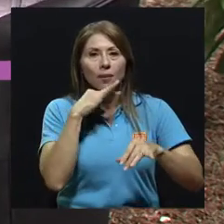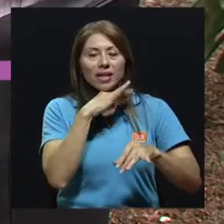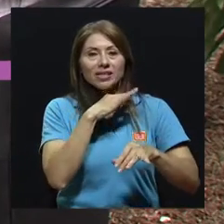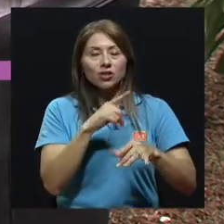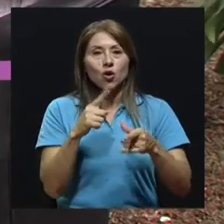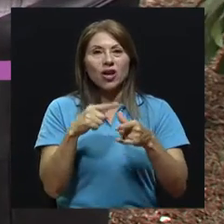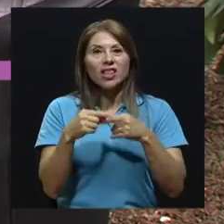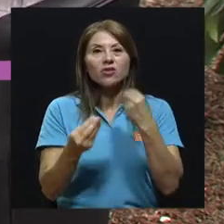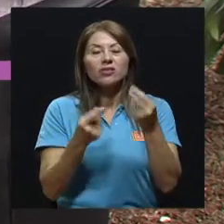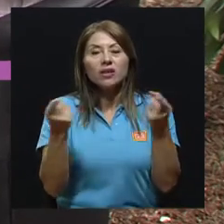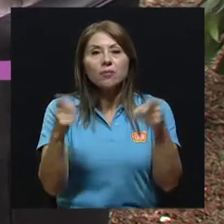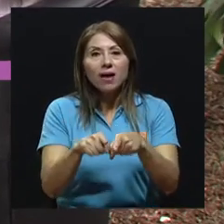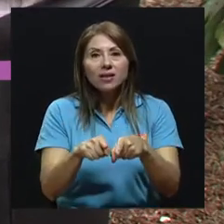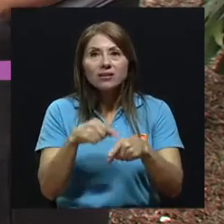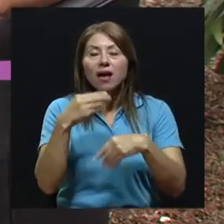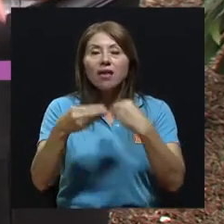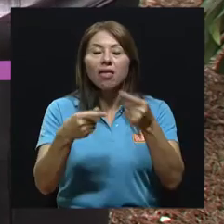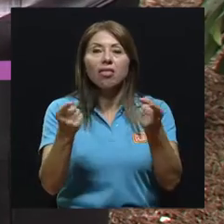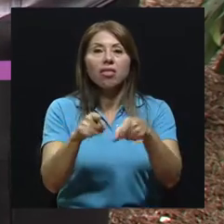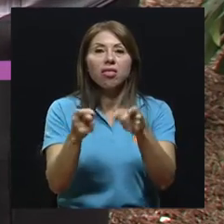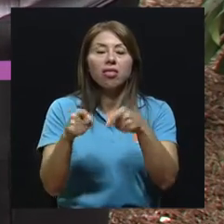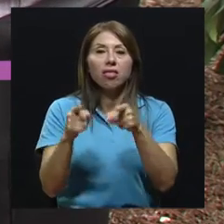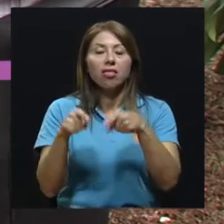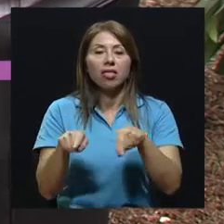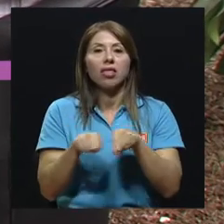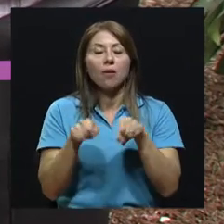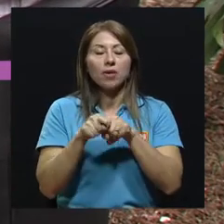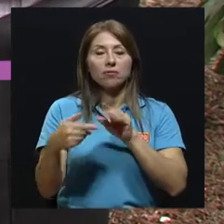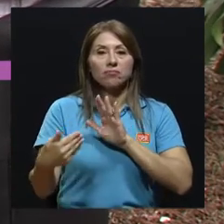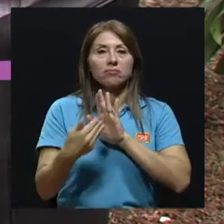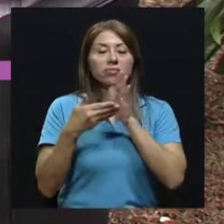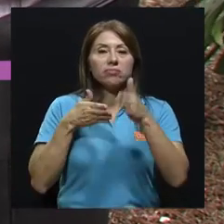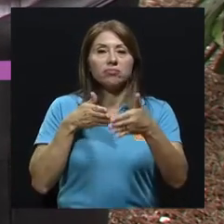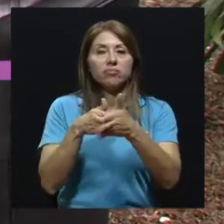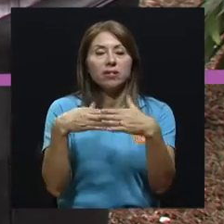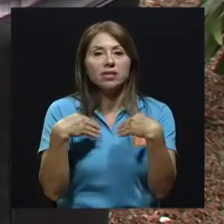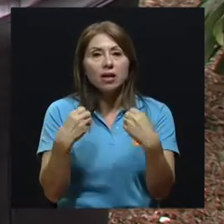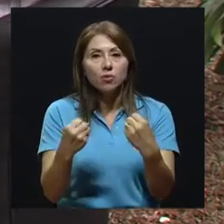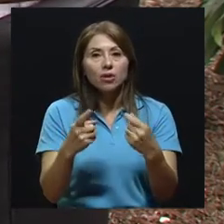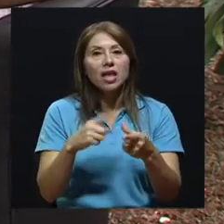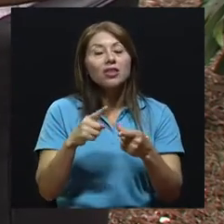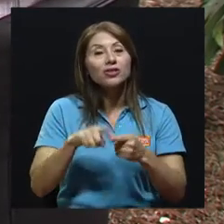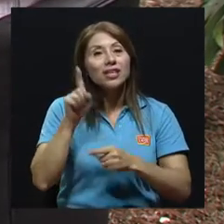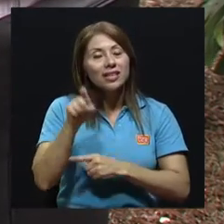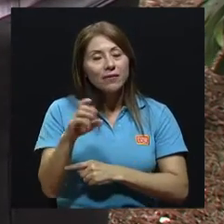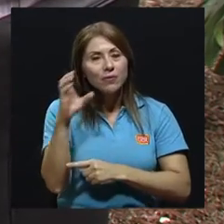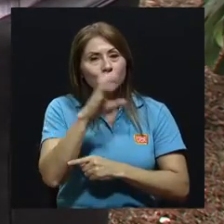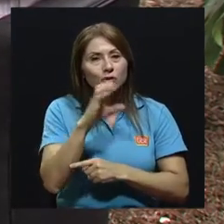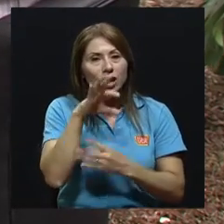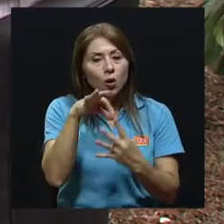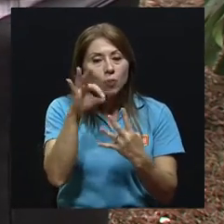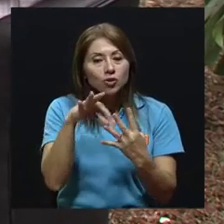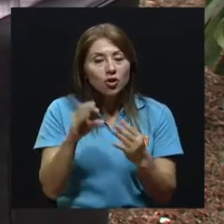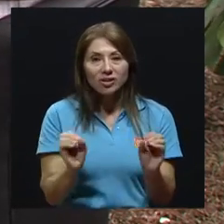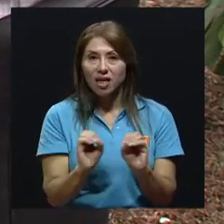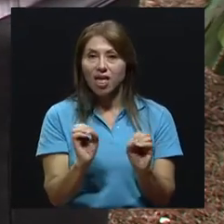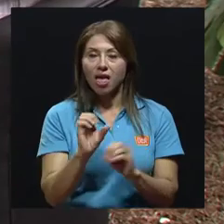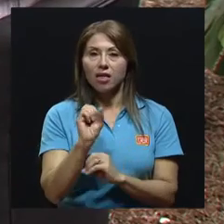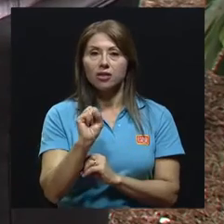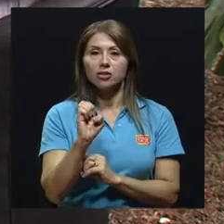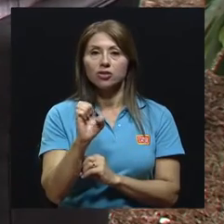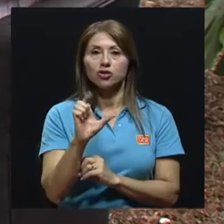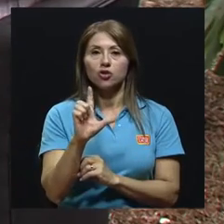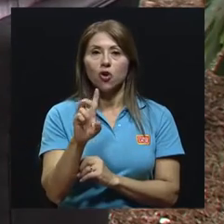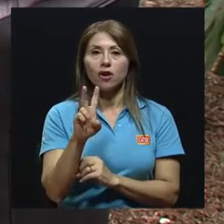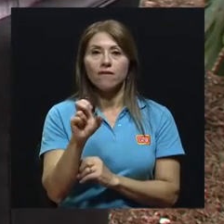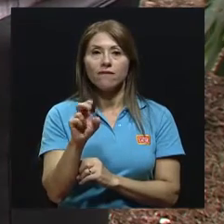reacciona a la atmósfera, genera contaminantes secundarios que al final también nos llegan a afectar, entonces también ir buscando opciones que sean libres de solventes, lo mismo está